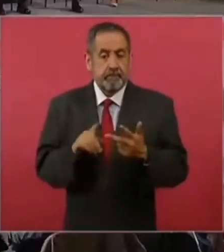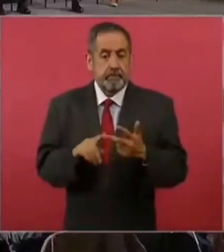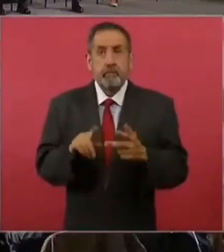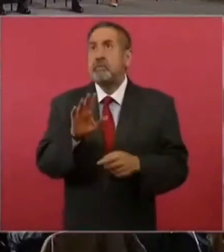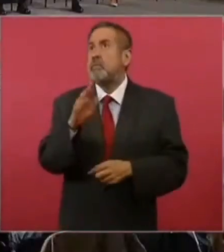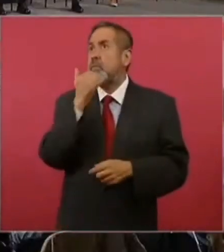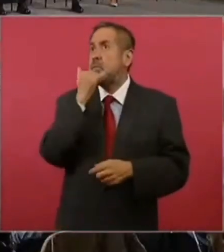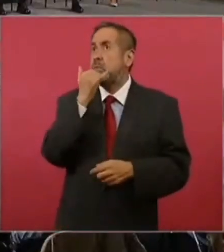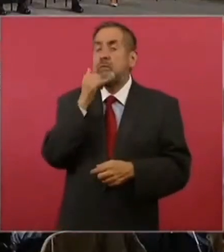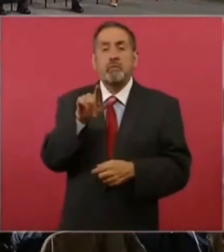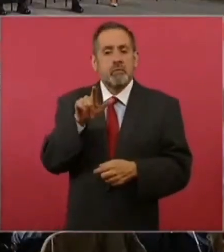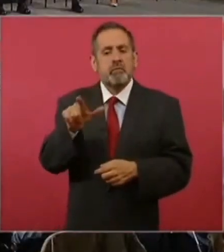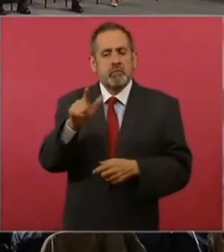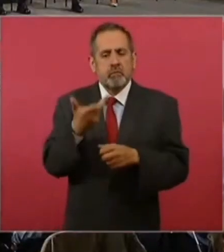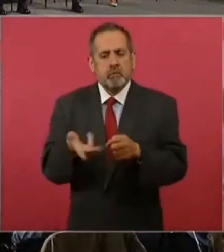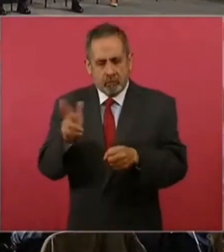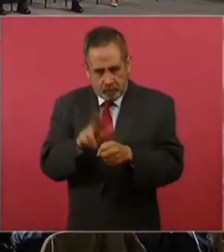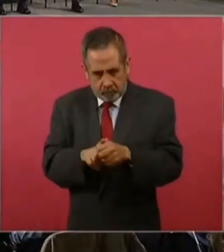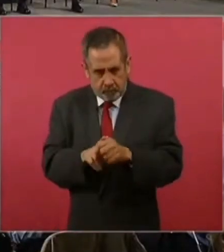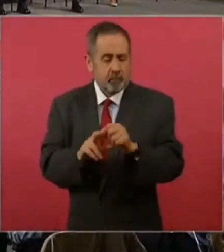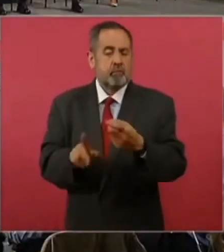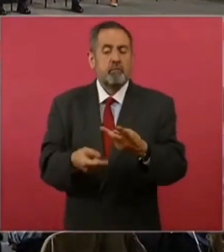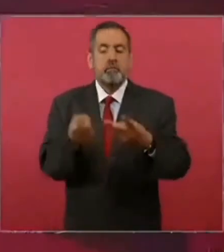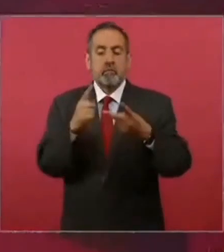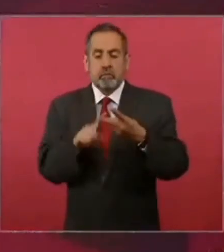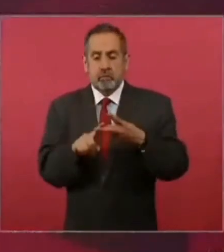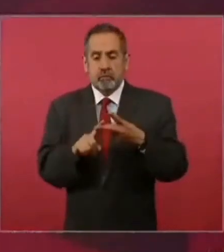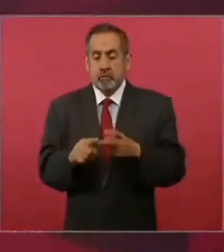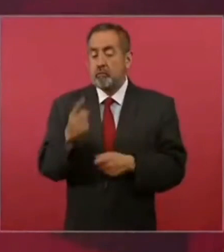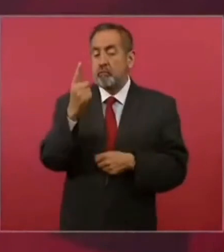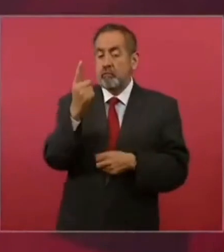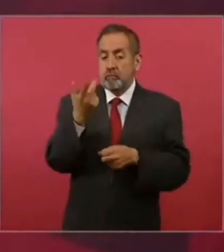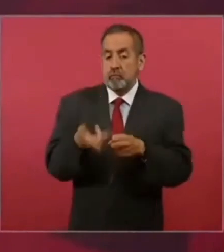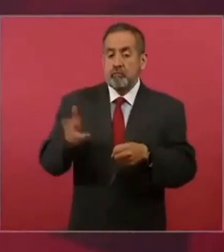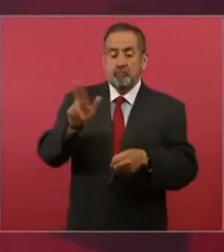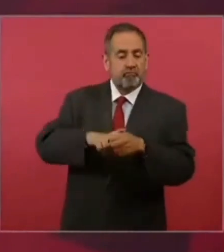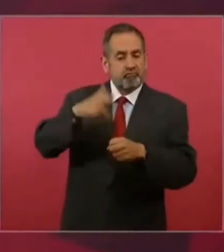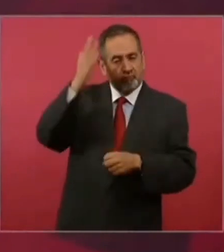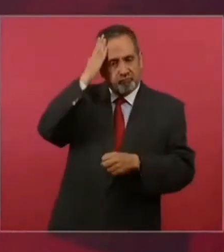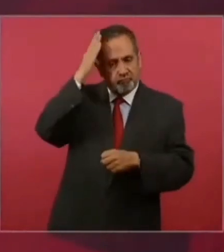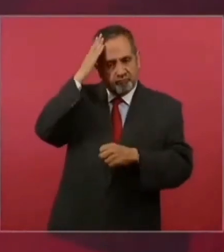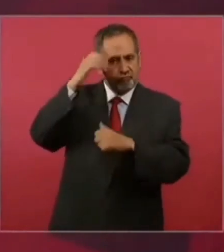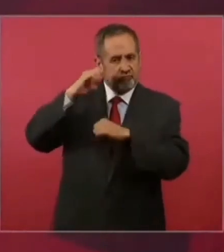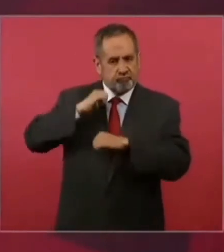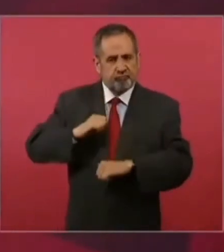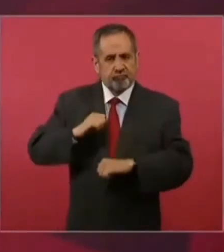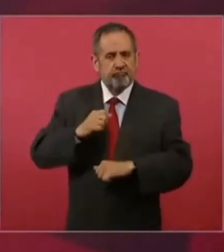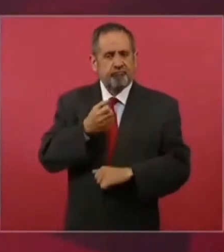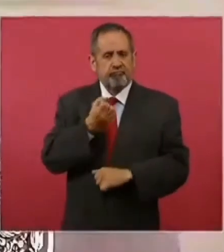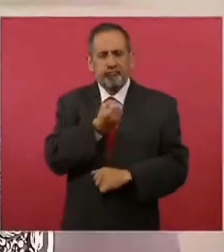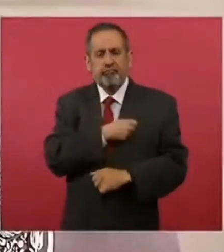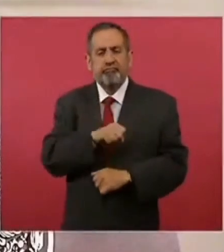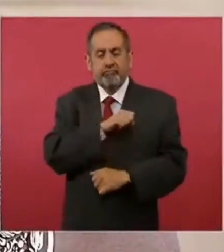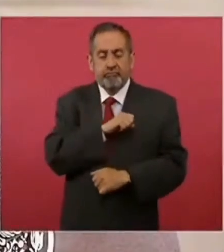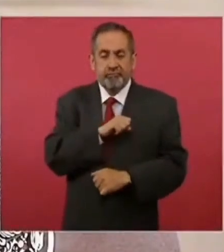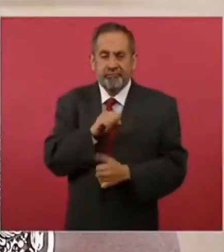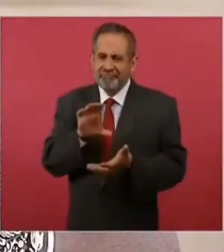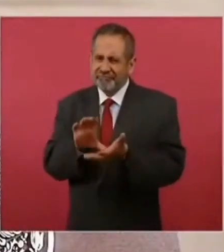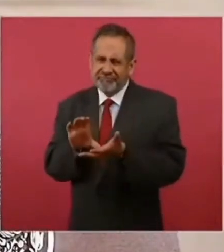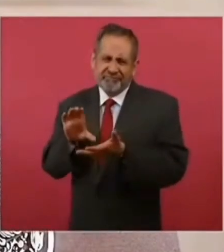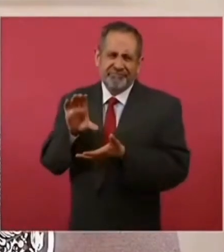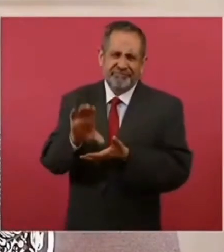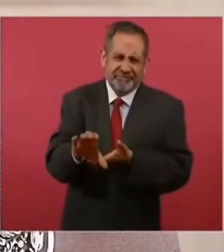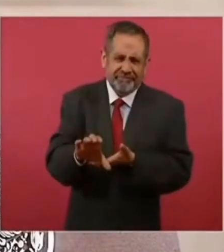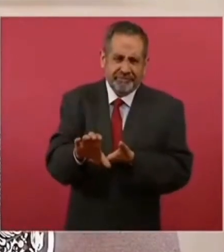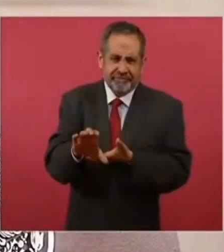17 hospitales. Se construyó un hospital general de salud con una inversión